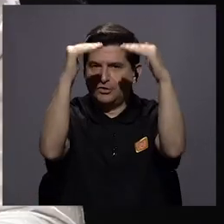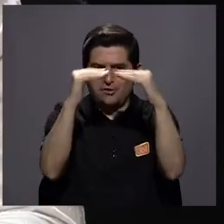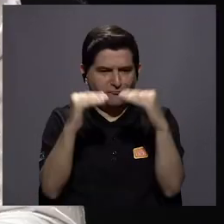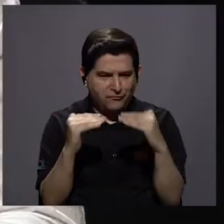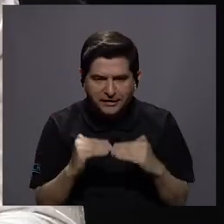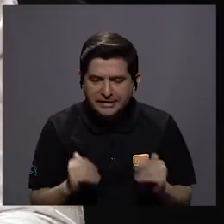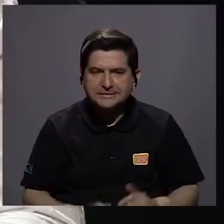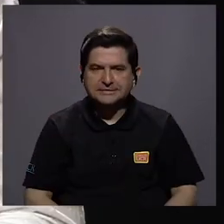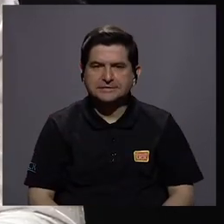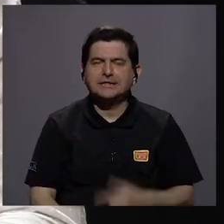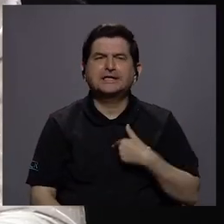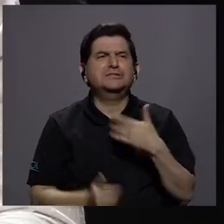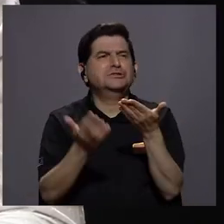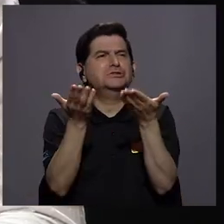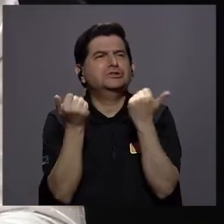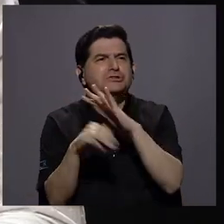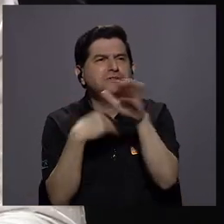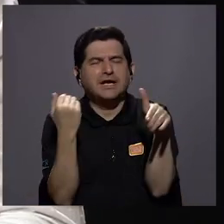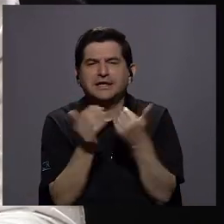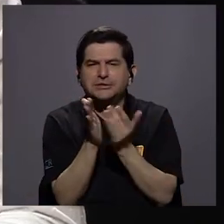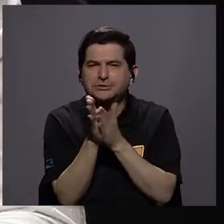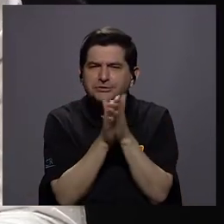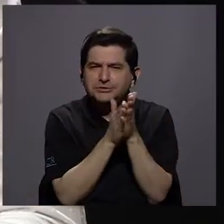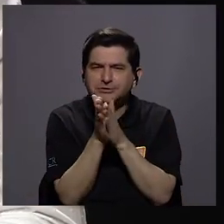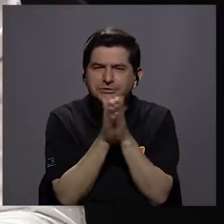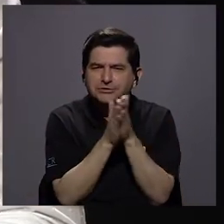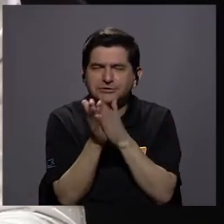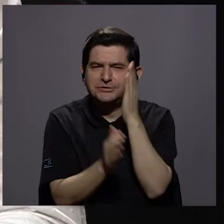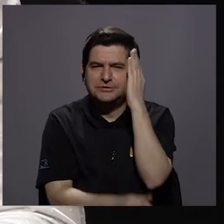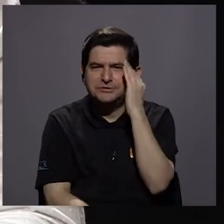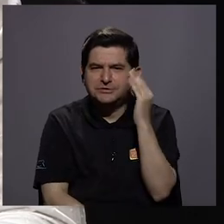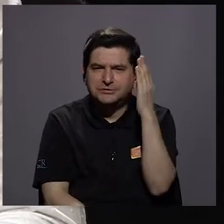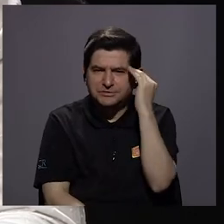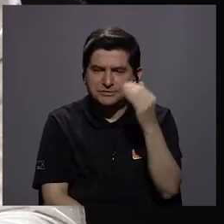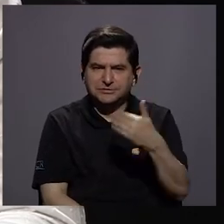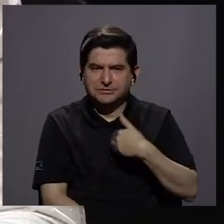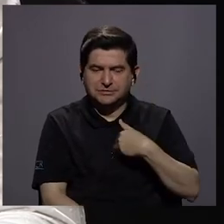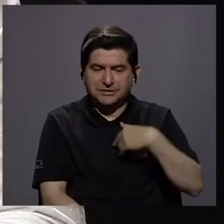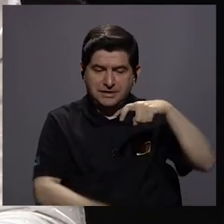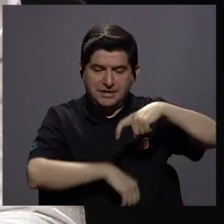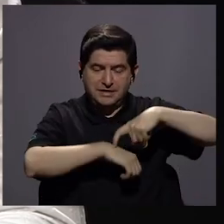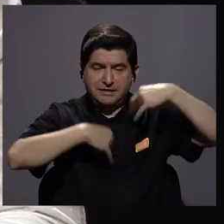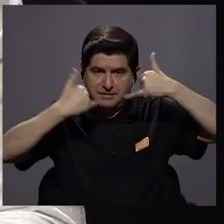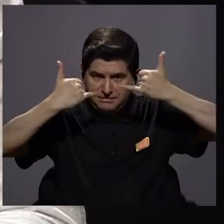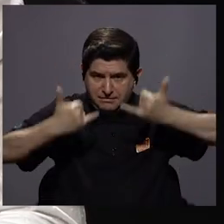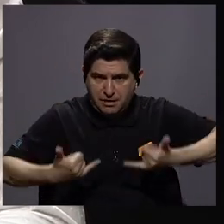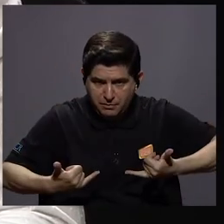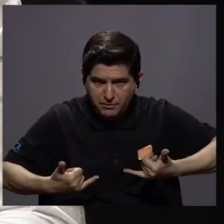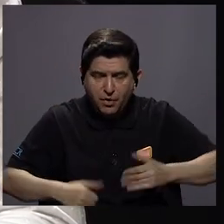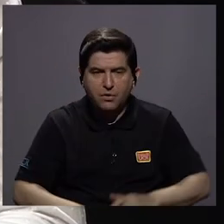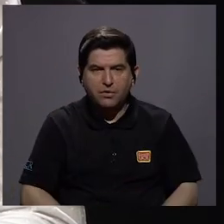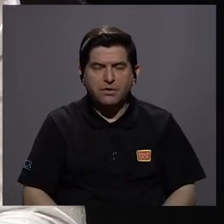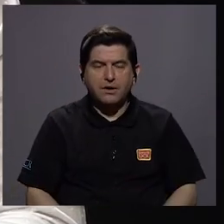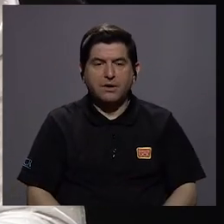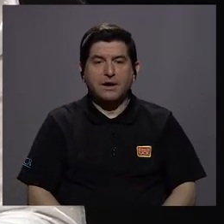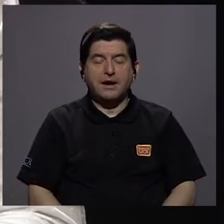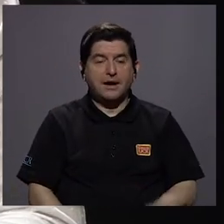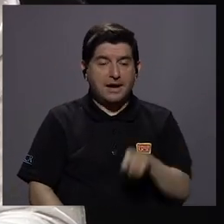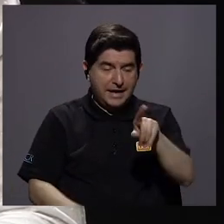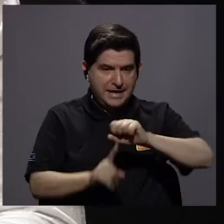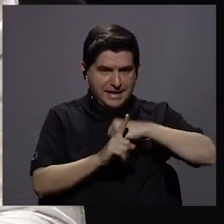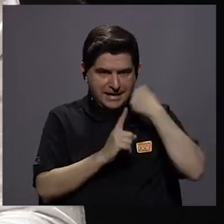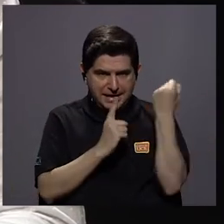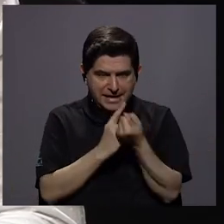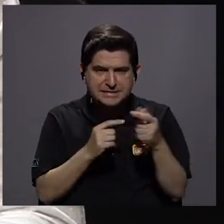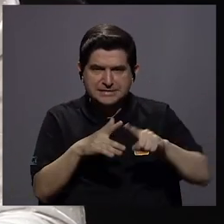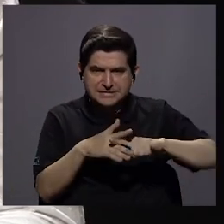y yo quisiera más bien que todos aprovechemos esa experiencia que hemos ganado en esta época para tomar eso